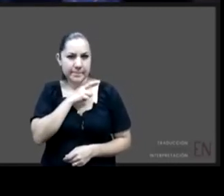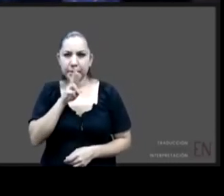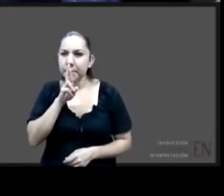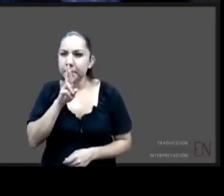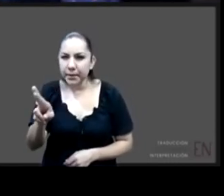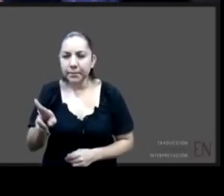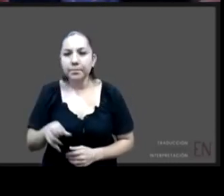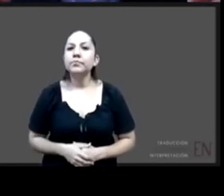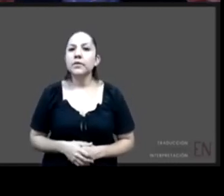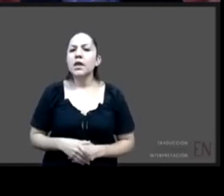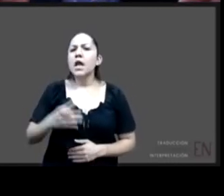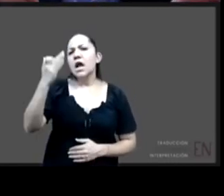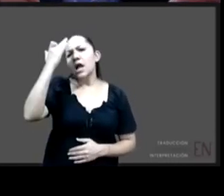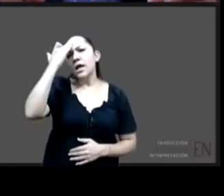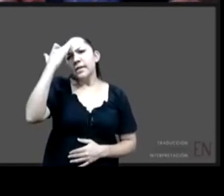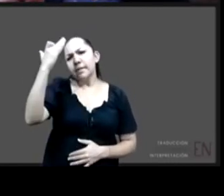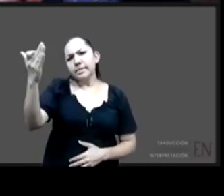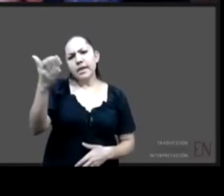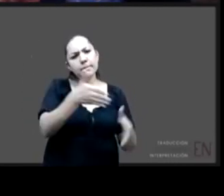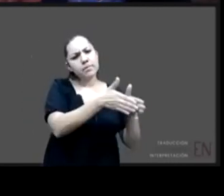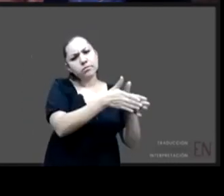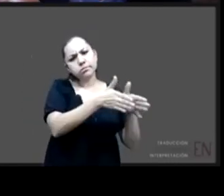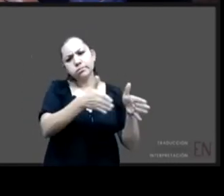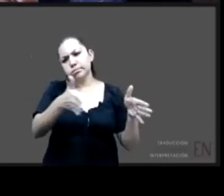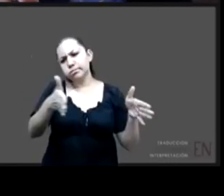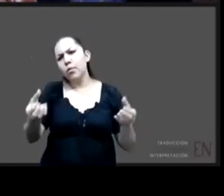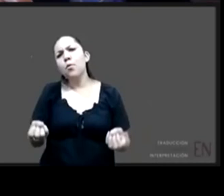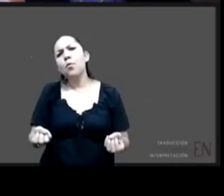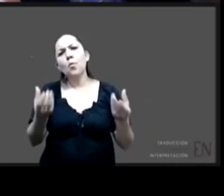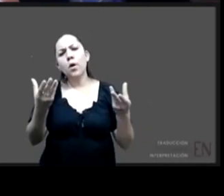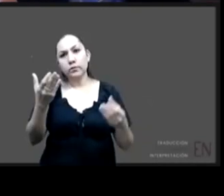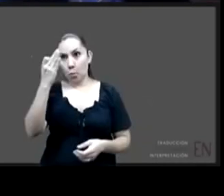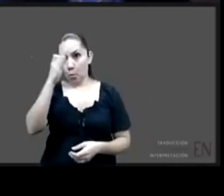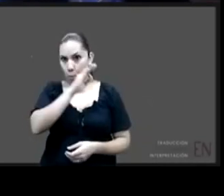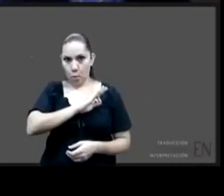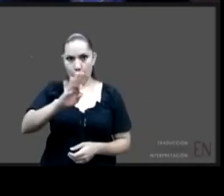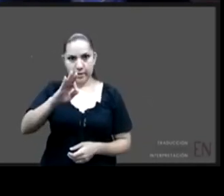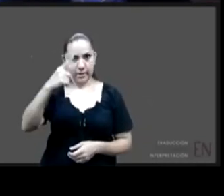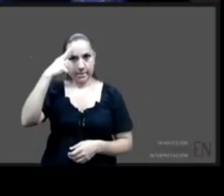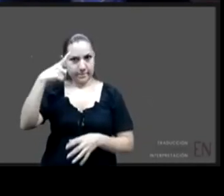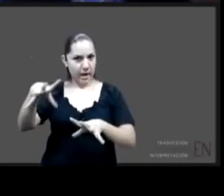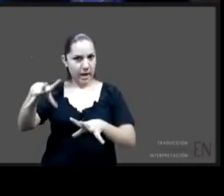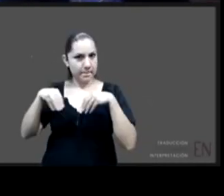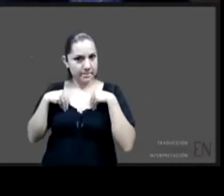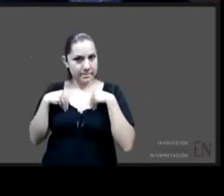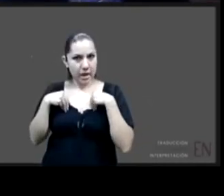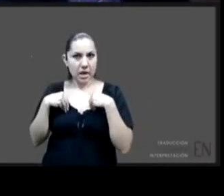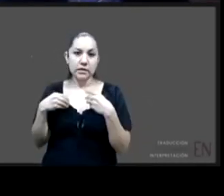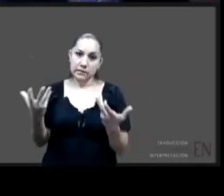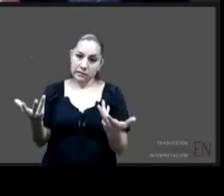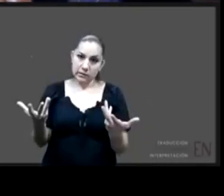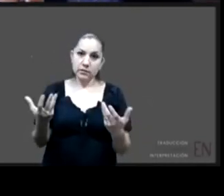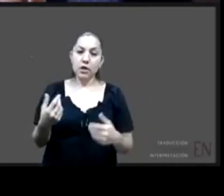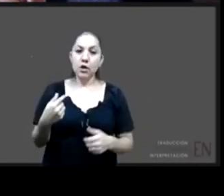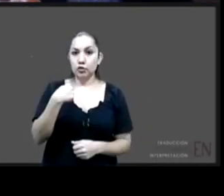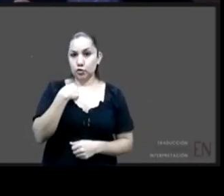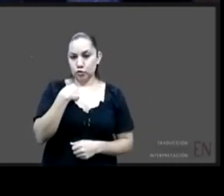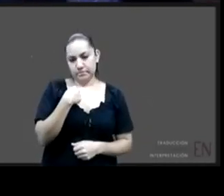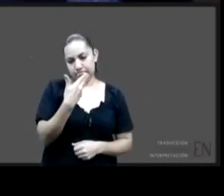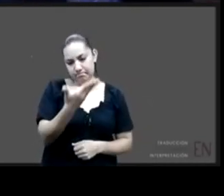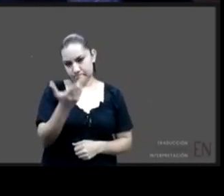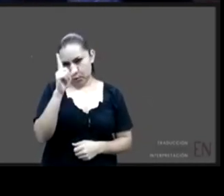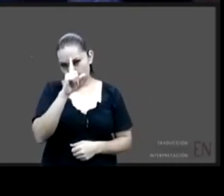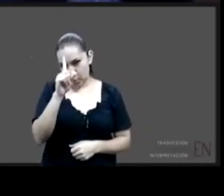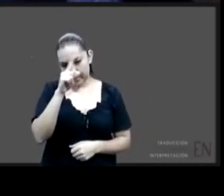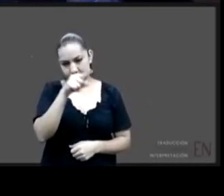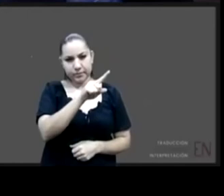adopción? yo recomendaría ahora les vamos a pedir que pongan tanto en el Zoom como en el Facebook la